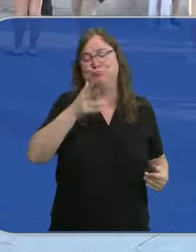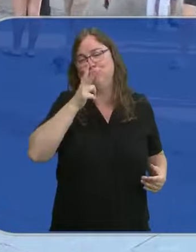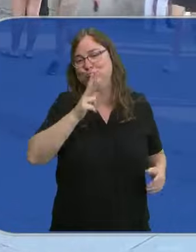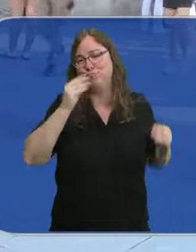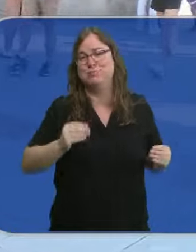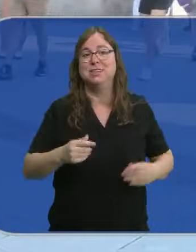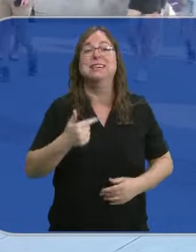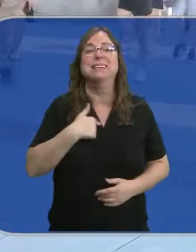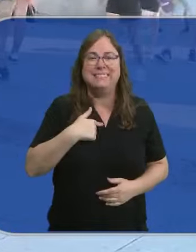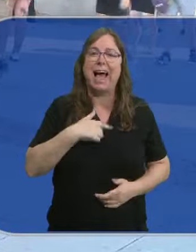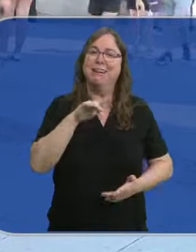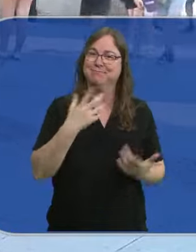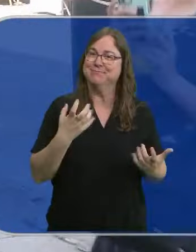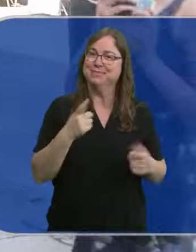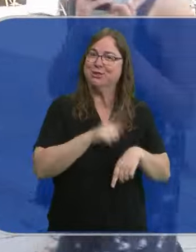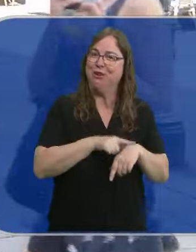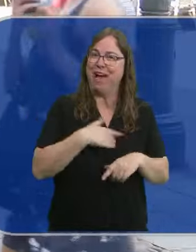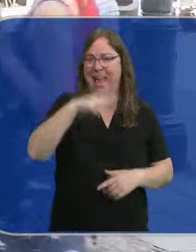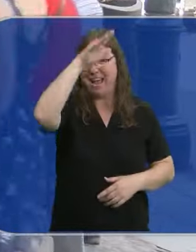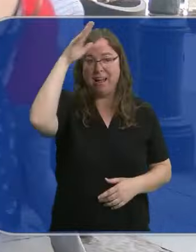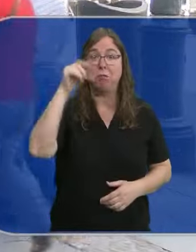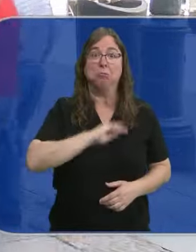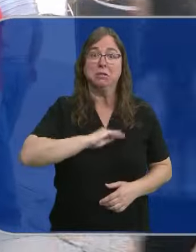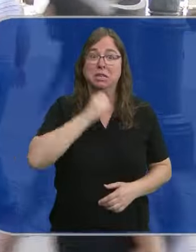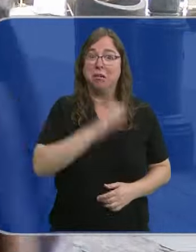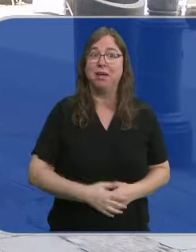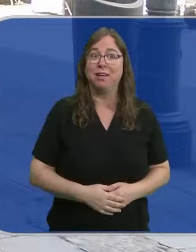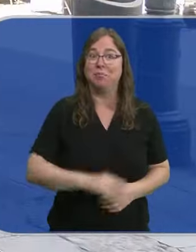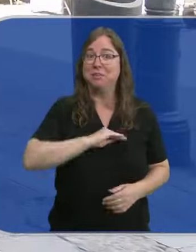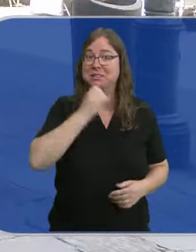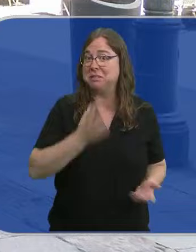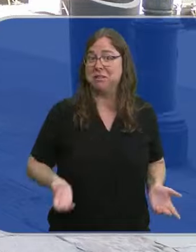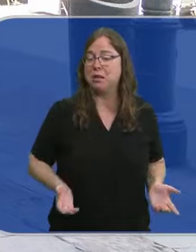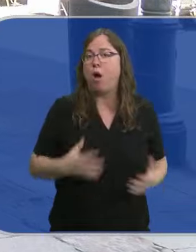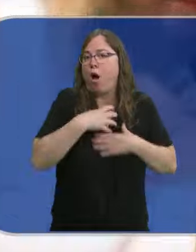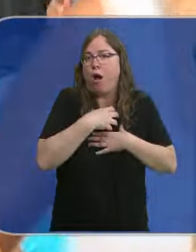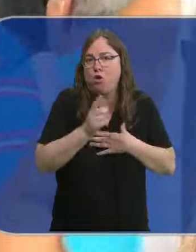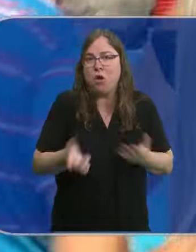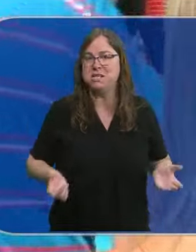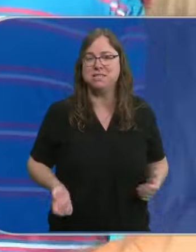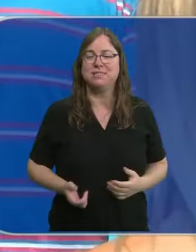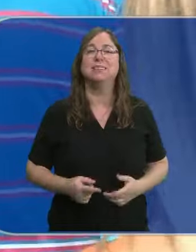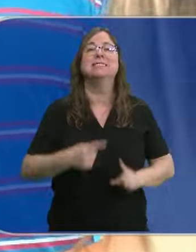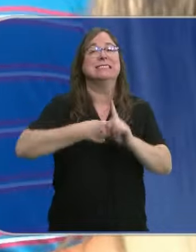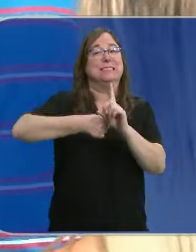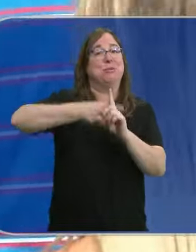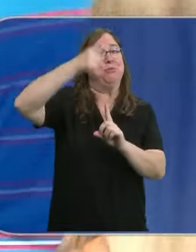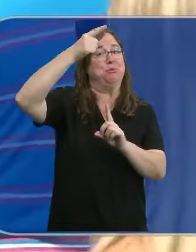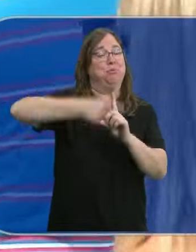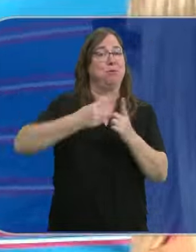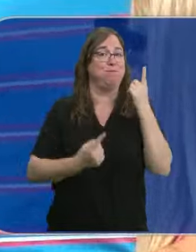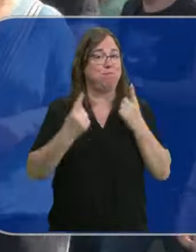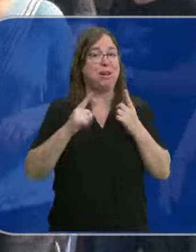ideal. Ya era hora de que empezara a hacer calor. Pues bastante bien, bastante bien. No es asfixiante. Una subida de las temperaturas